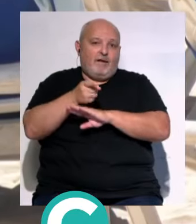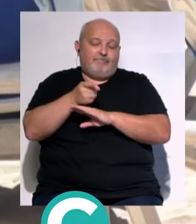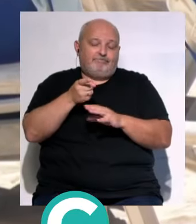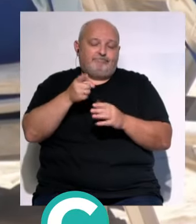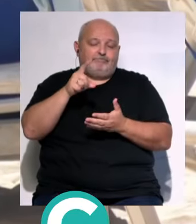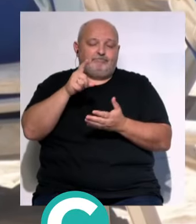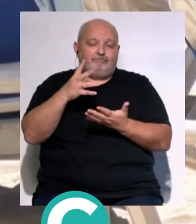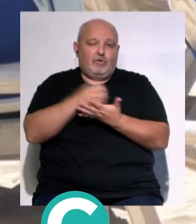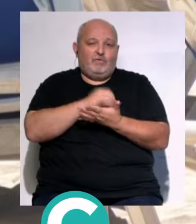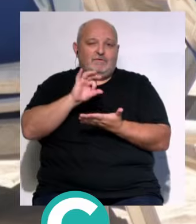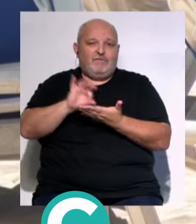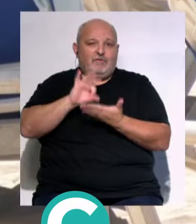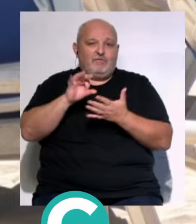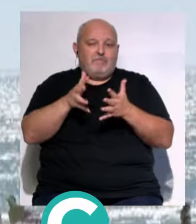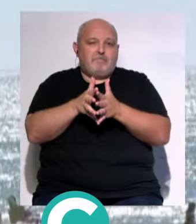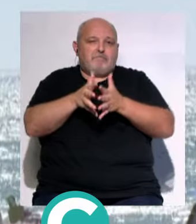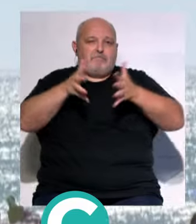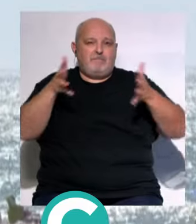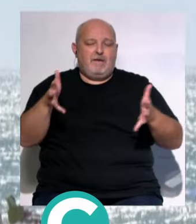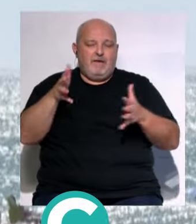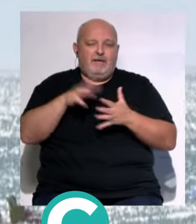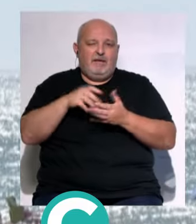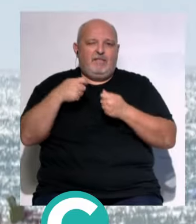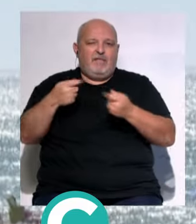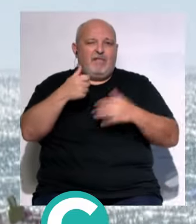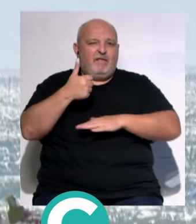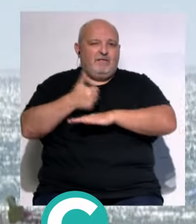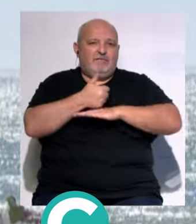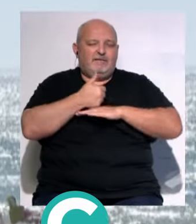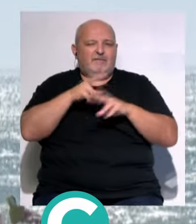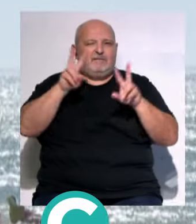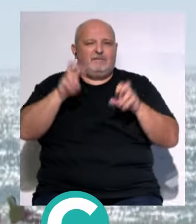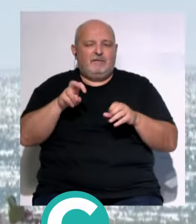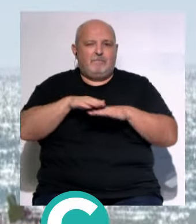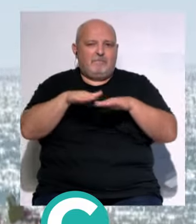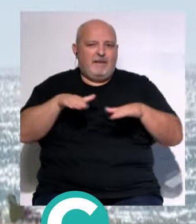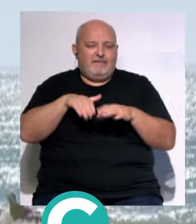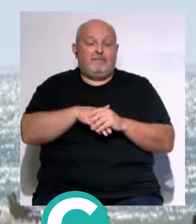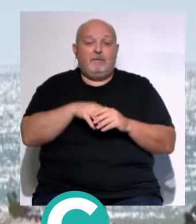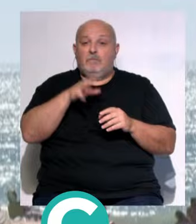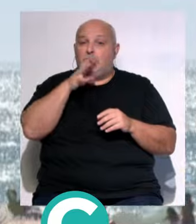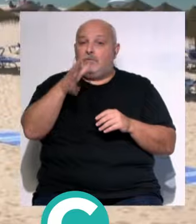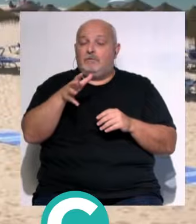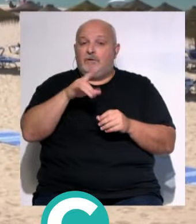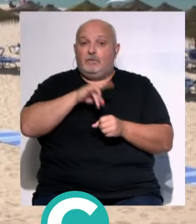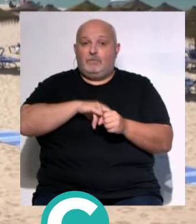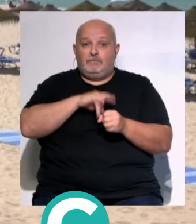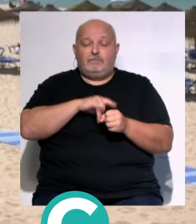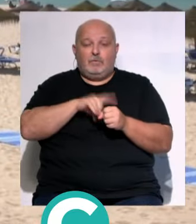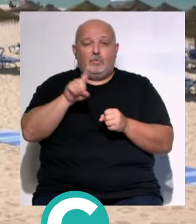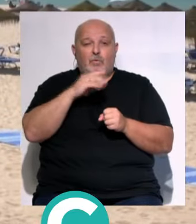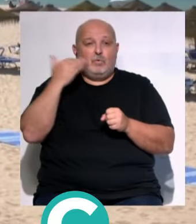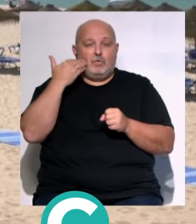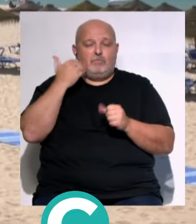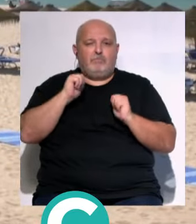a activar todos sus efectivos... ...y servicios a disposición de la ciudadanía... ...principalmente en sus playas. Por ello, desde este lunes, 1 de